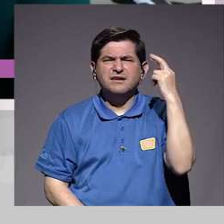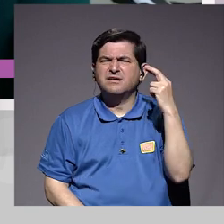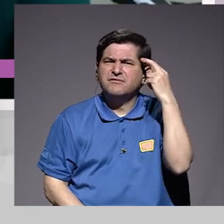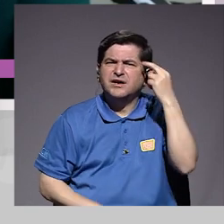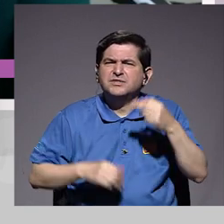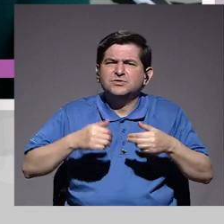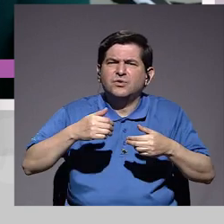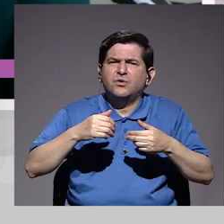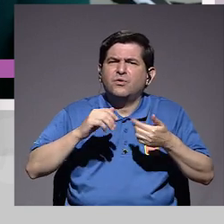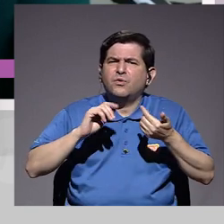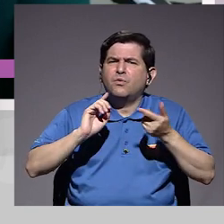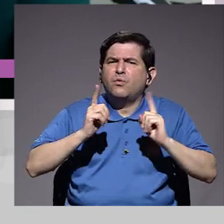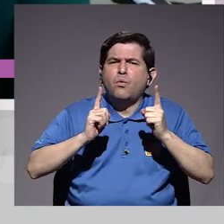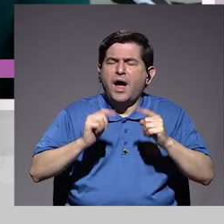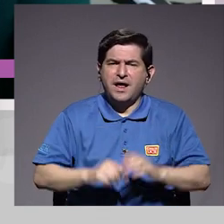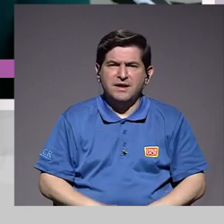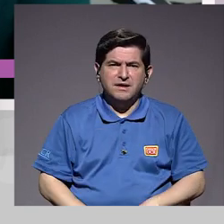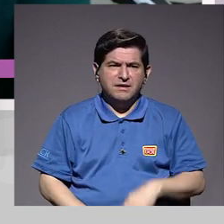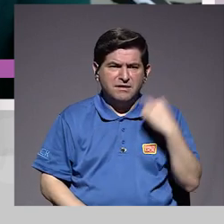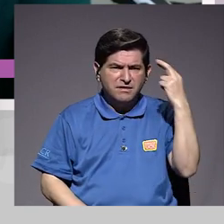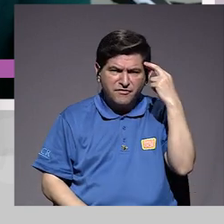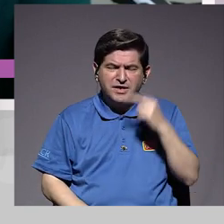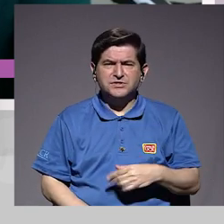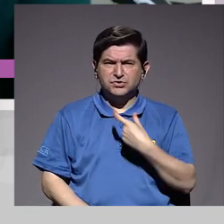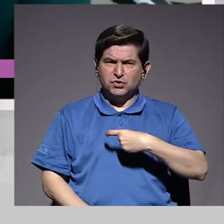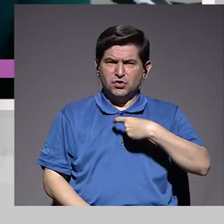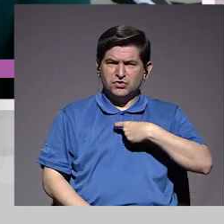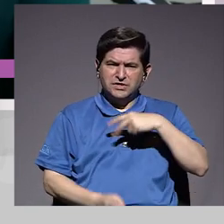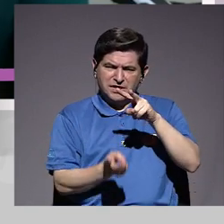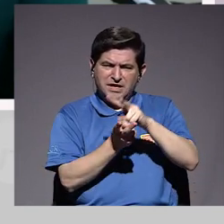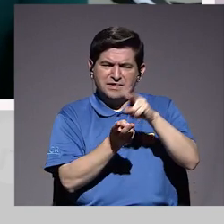esté dando esta disminución del deseo en las personas?